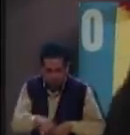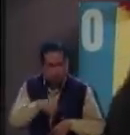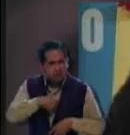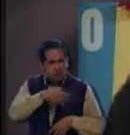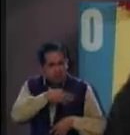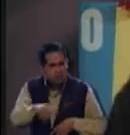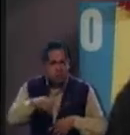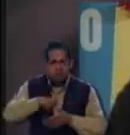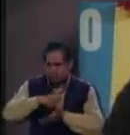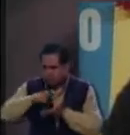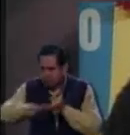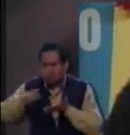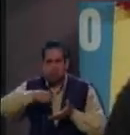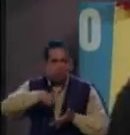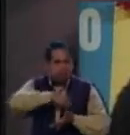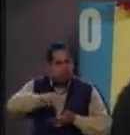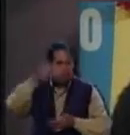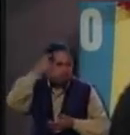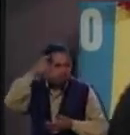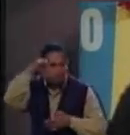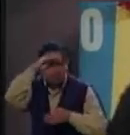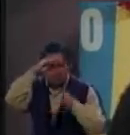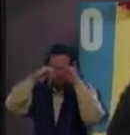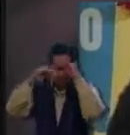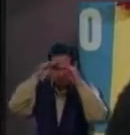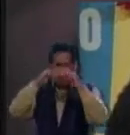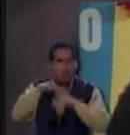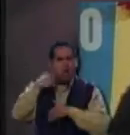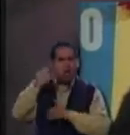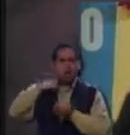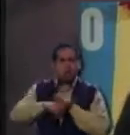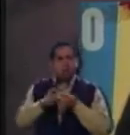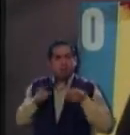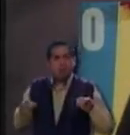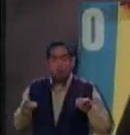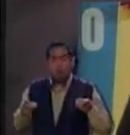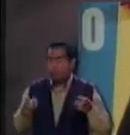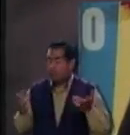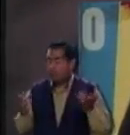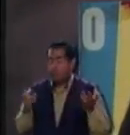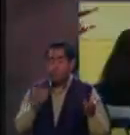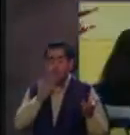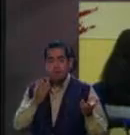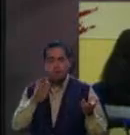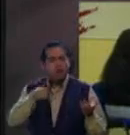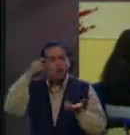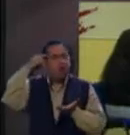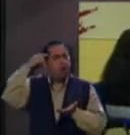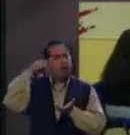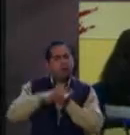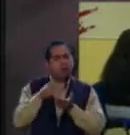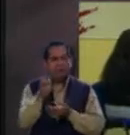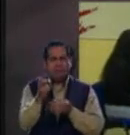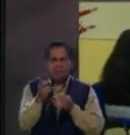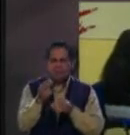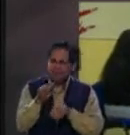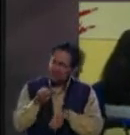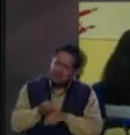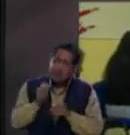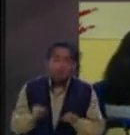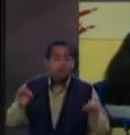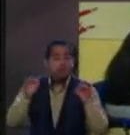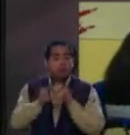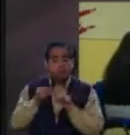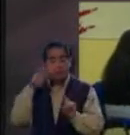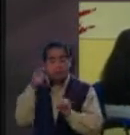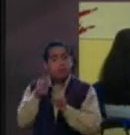y puedo escribir y puedo pensar y te desarrollas. Qué importante, perdón. No, es que yo creo que esta parte